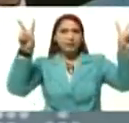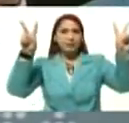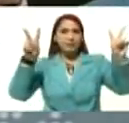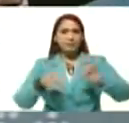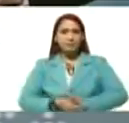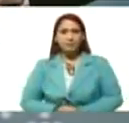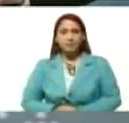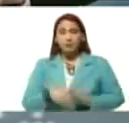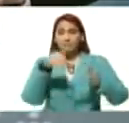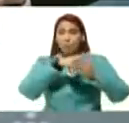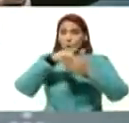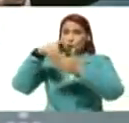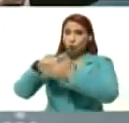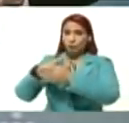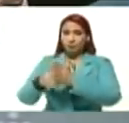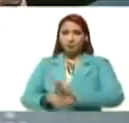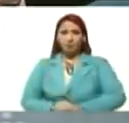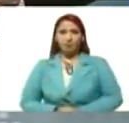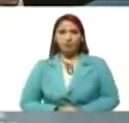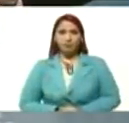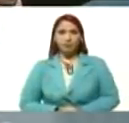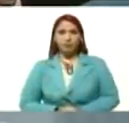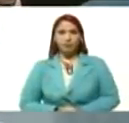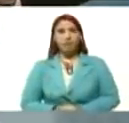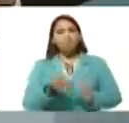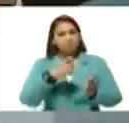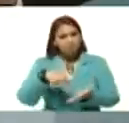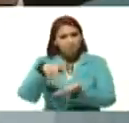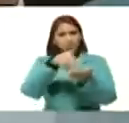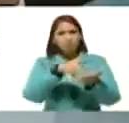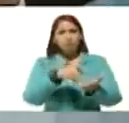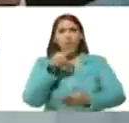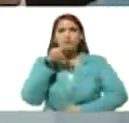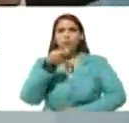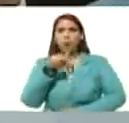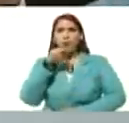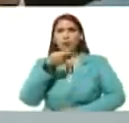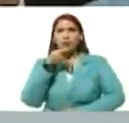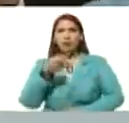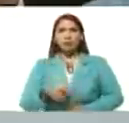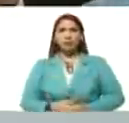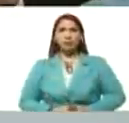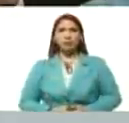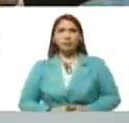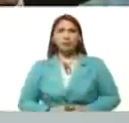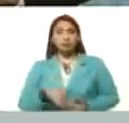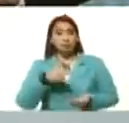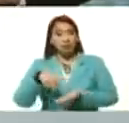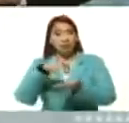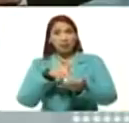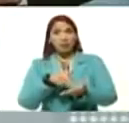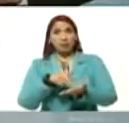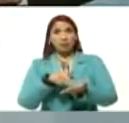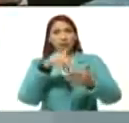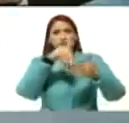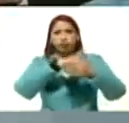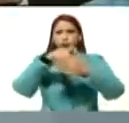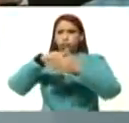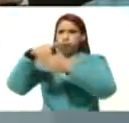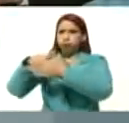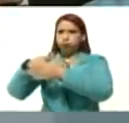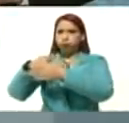es el voto, es la participación política, participar, votar,